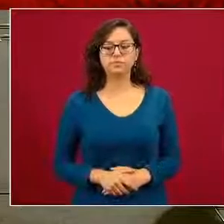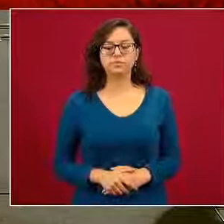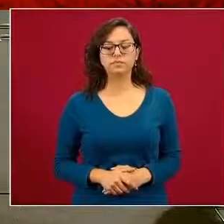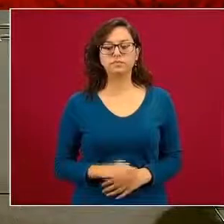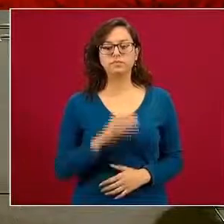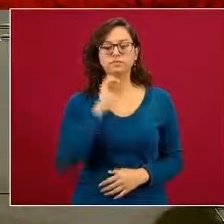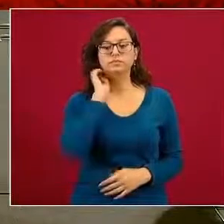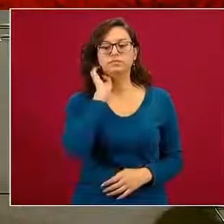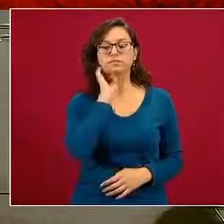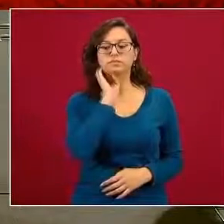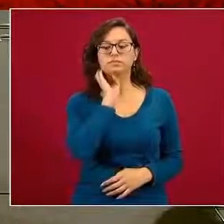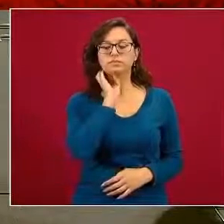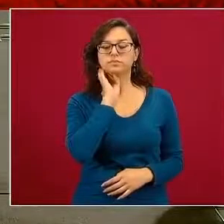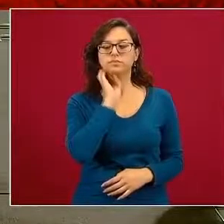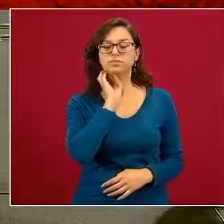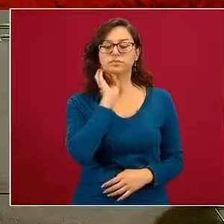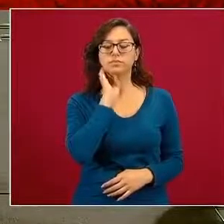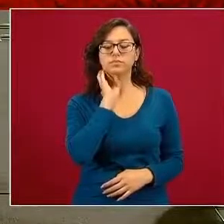Gracias. Gracias.